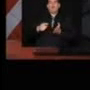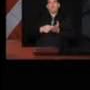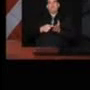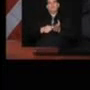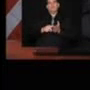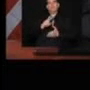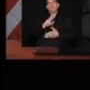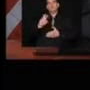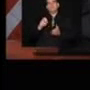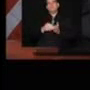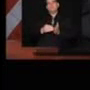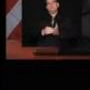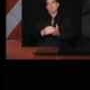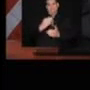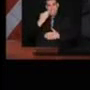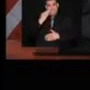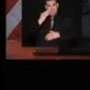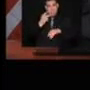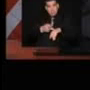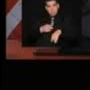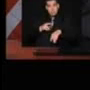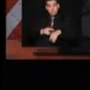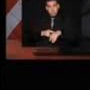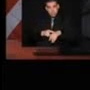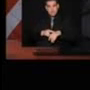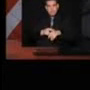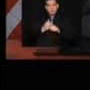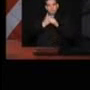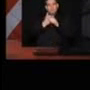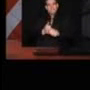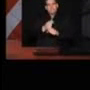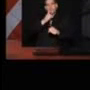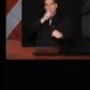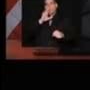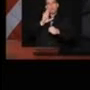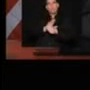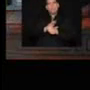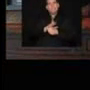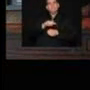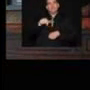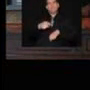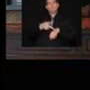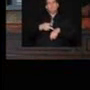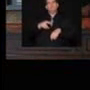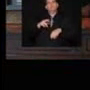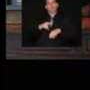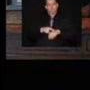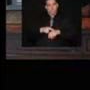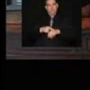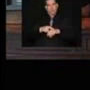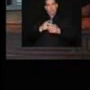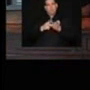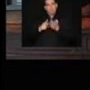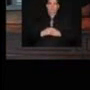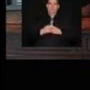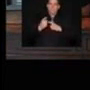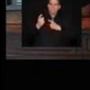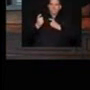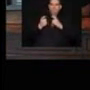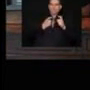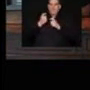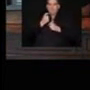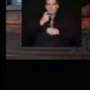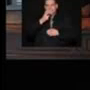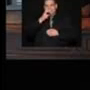millones, para que se sepa que Puerto Rico tiene palabra, que este país es buena paga. Con fiscalización y control